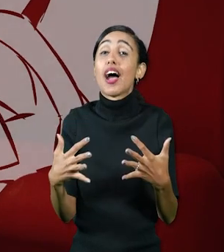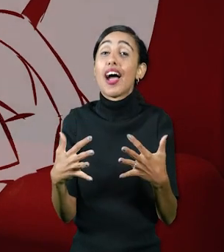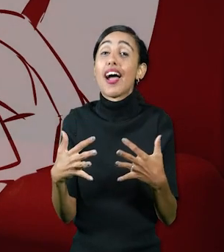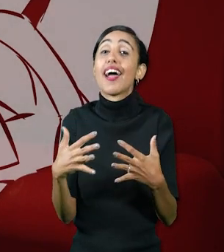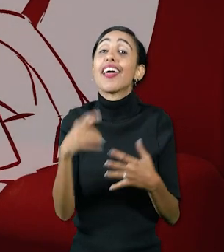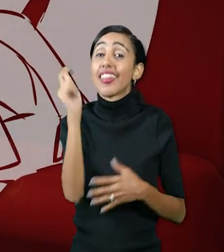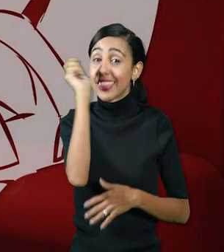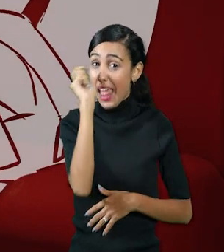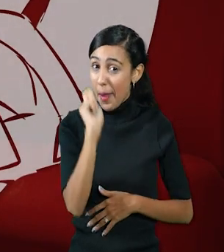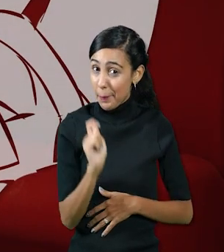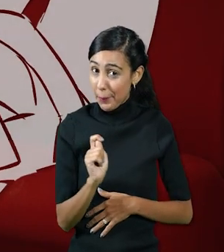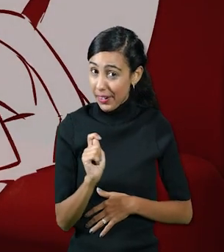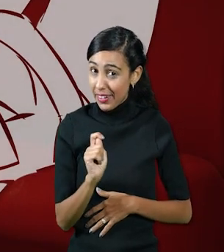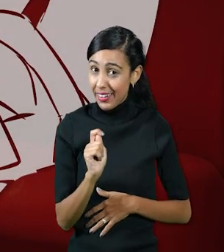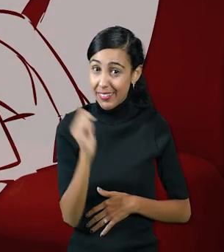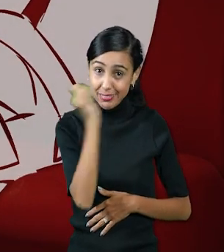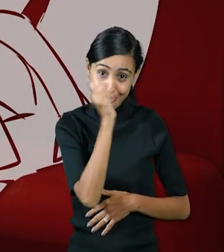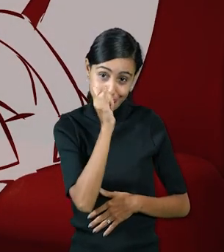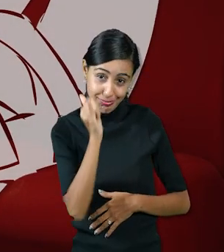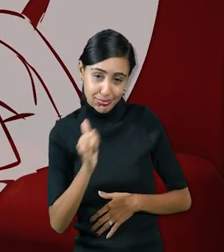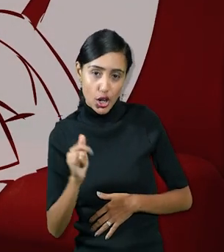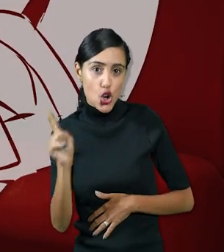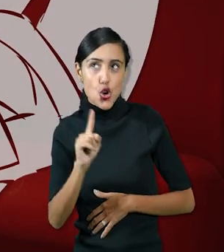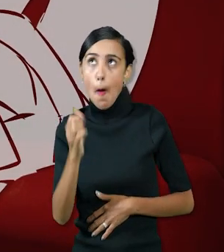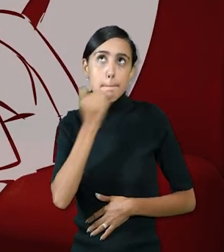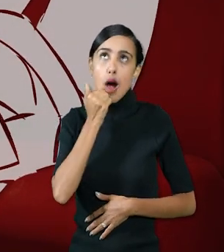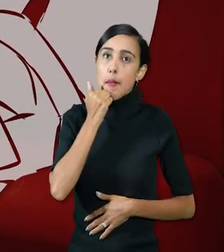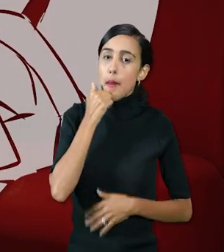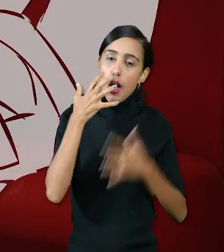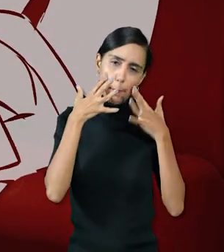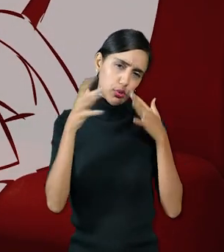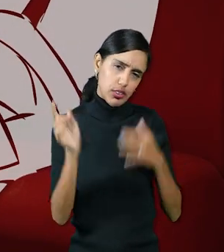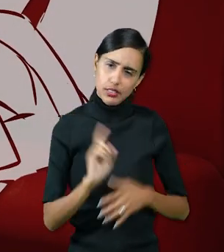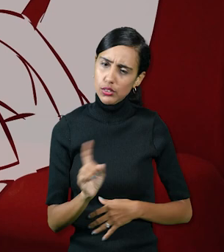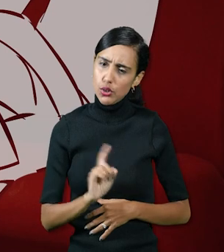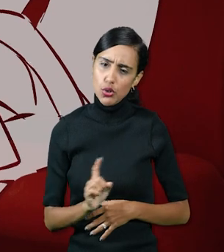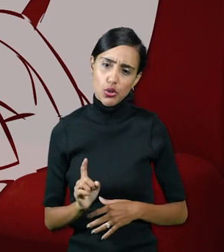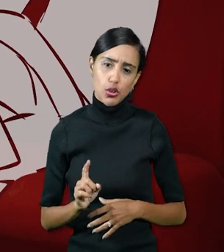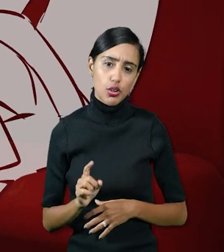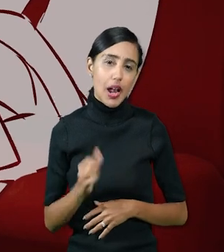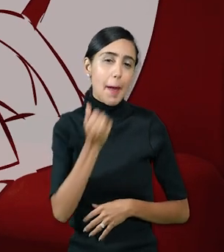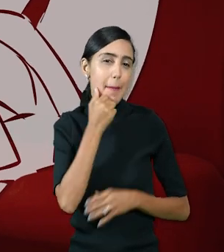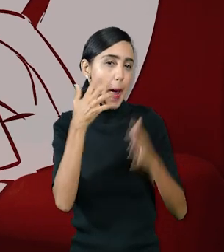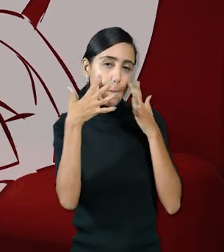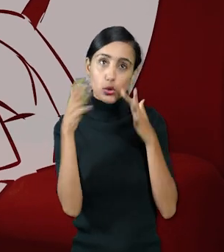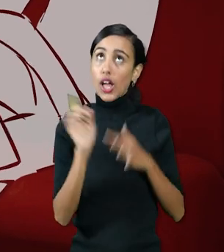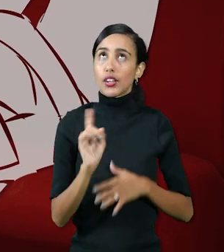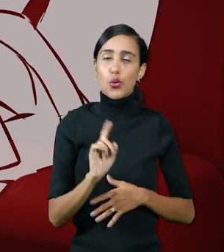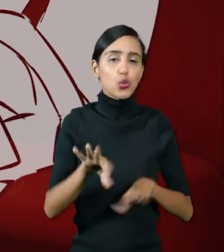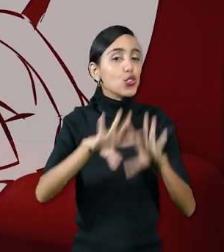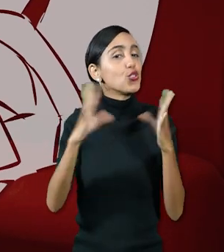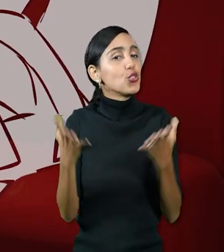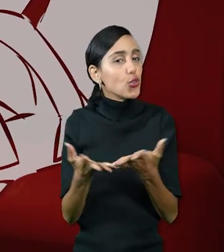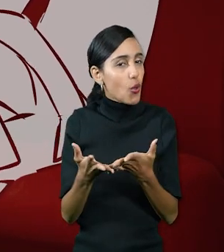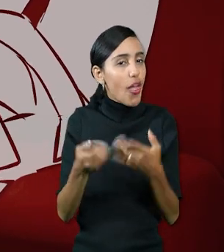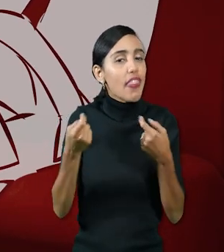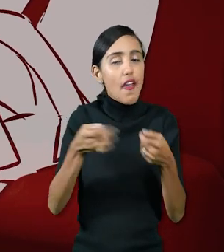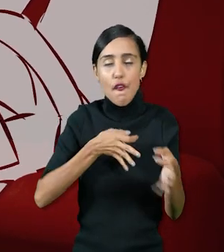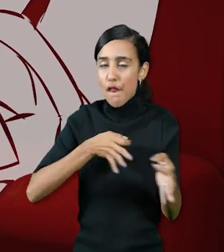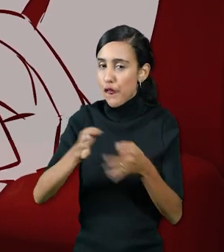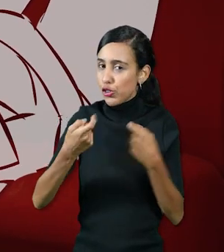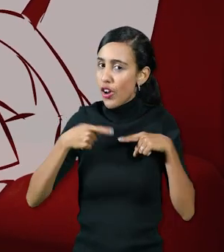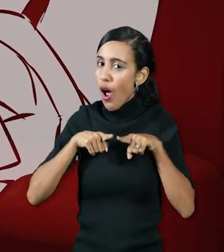rodaje no es quizás la más importante porque no existe la más importante todas tienen que funcionar